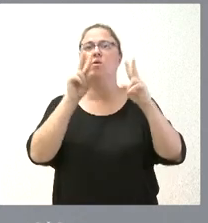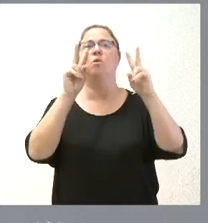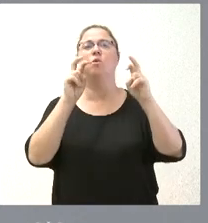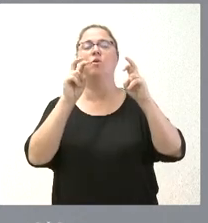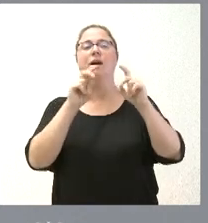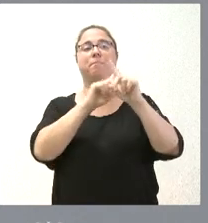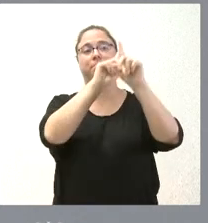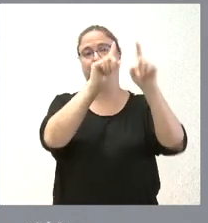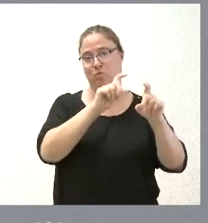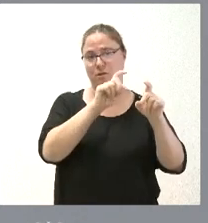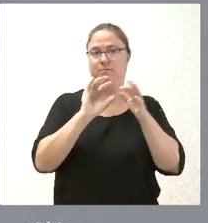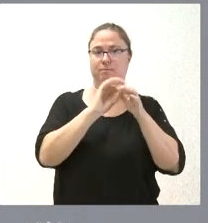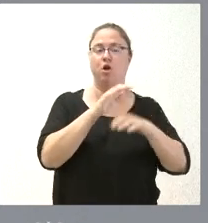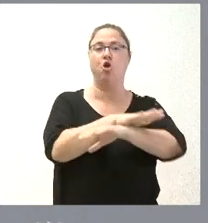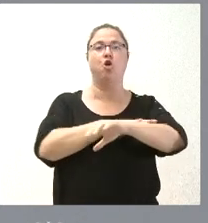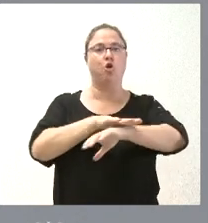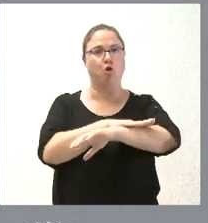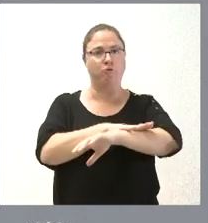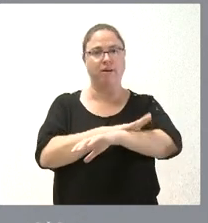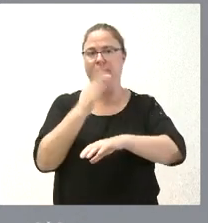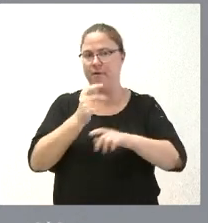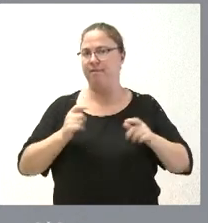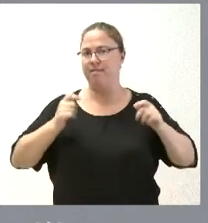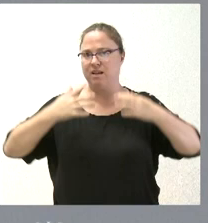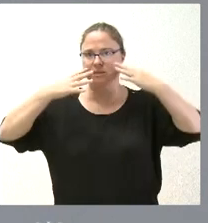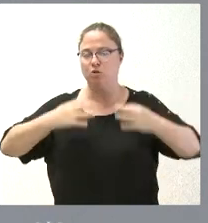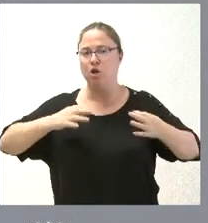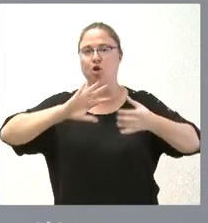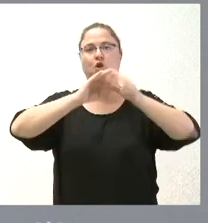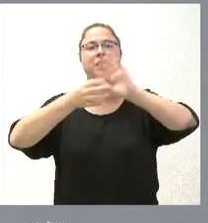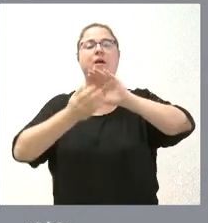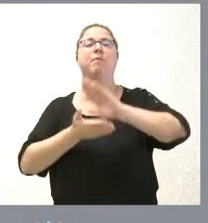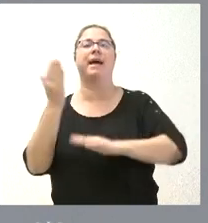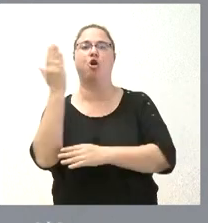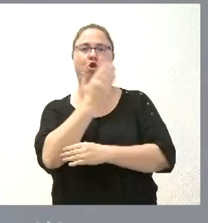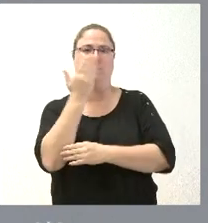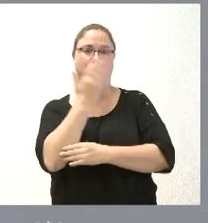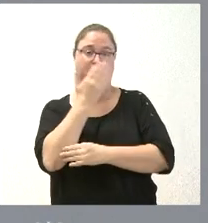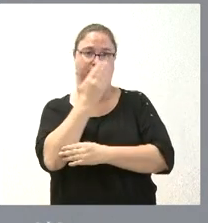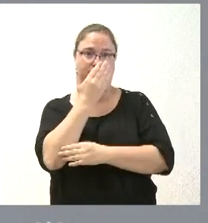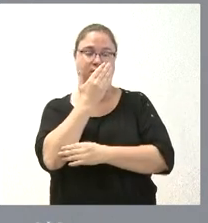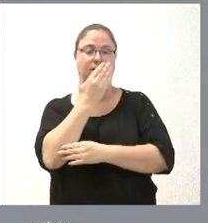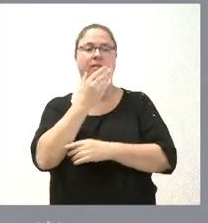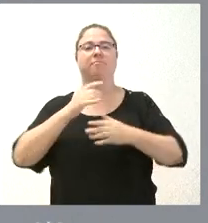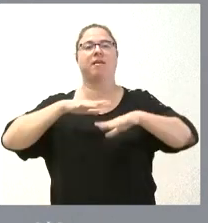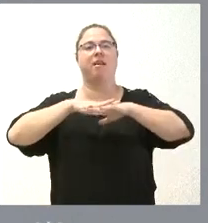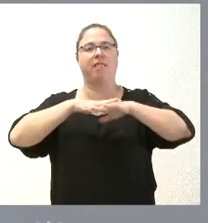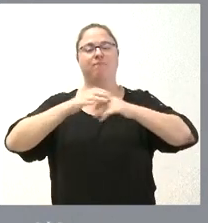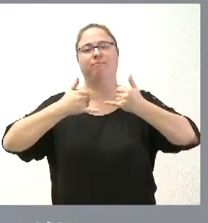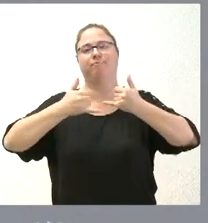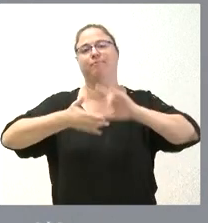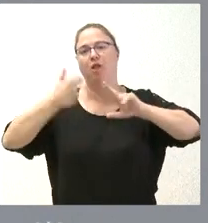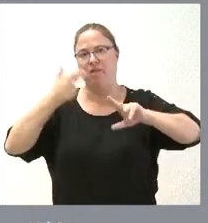corresponde al gobierno que es garantizar la conectividad hacia esas escuelas por tanto que la red de alta capacidad llegue a las mismas y en segundo lugar lo que puede